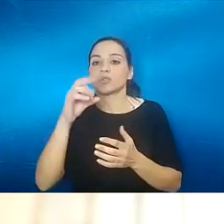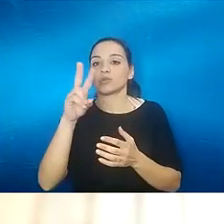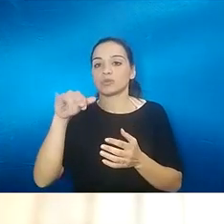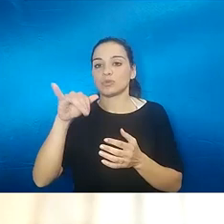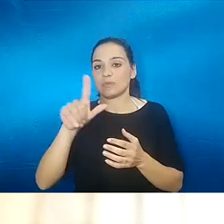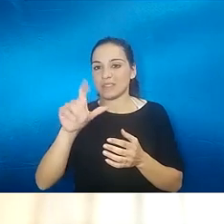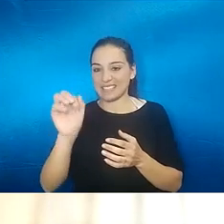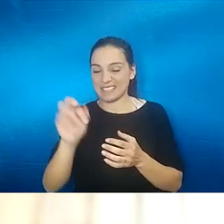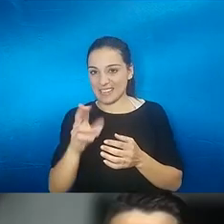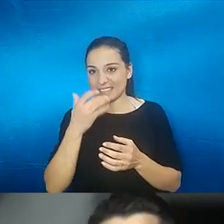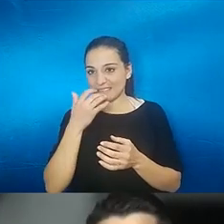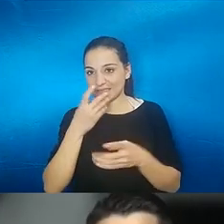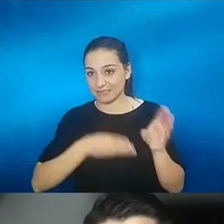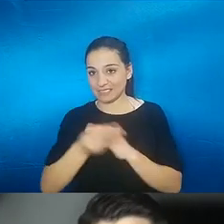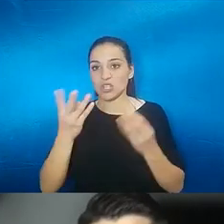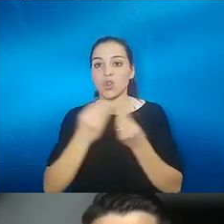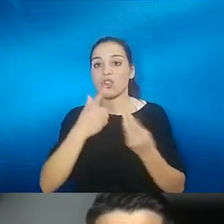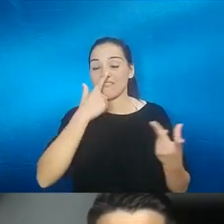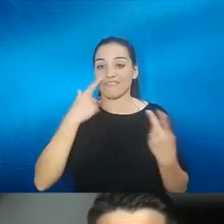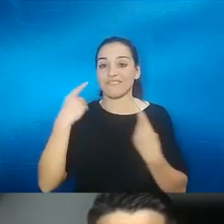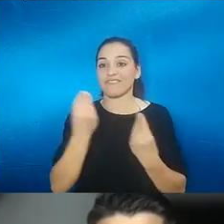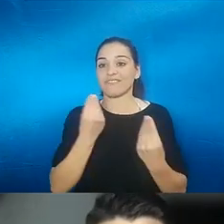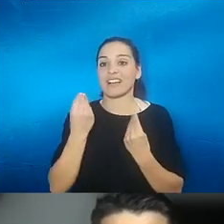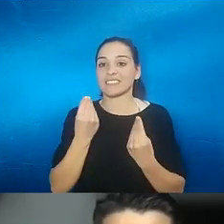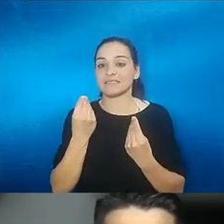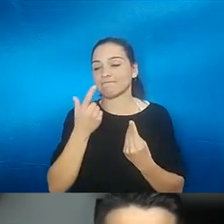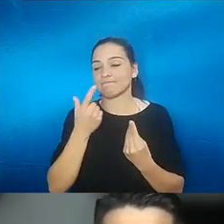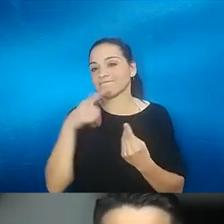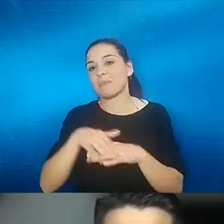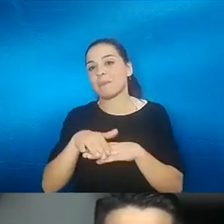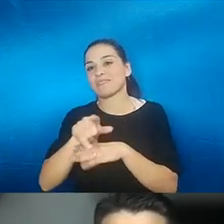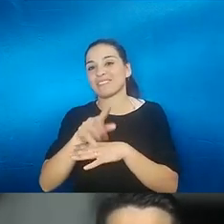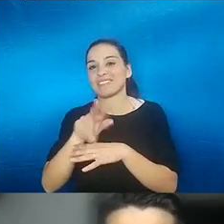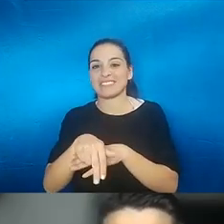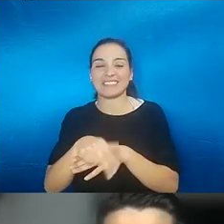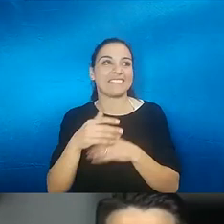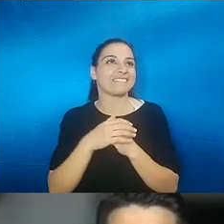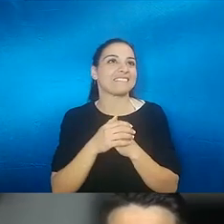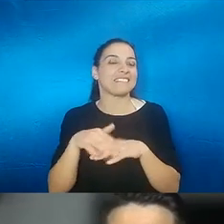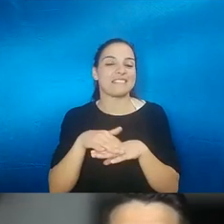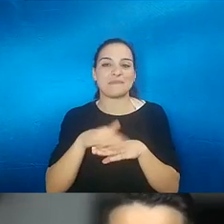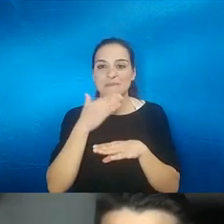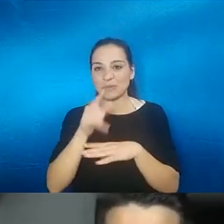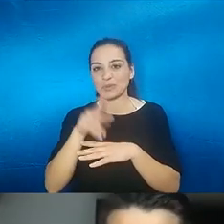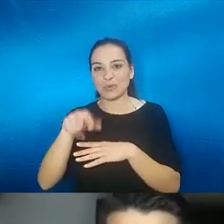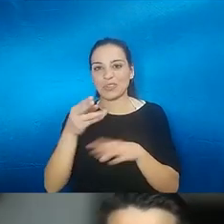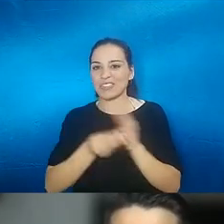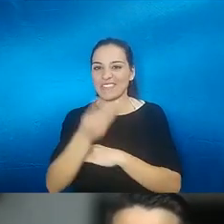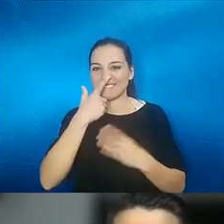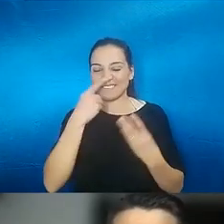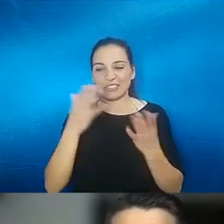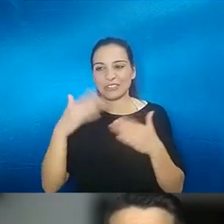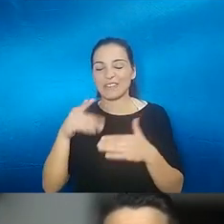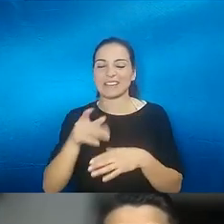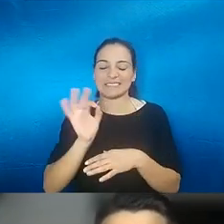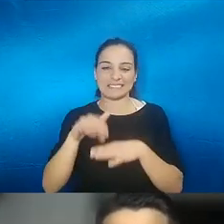un sumillers no nace con más olfato bueno dices que nunca ha tenido olfato perdona que te ponga como ejemplo pero un sumillers no nace con más olfato que yo por ejemplo